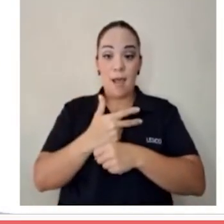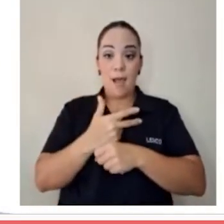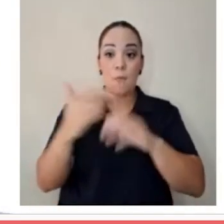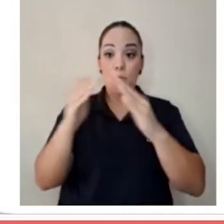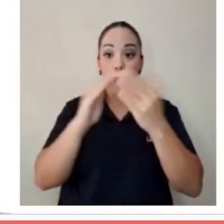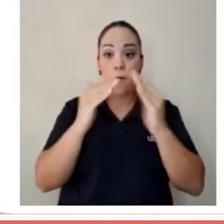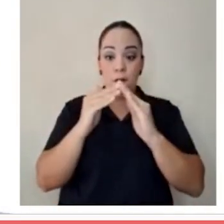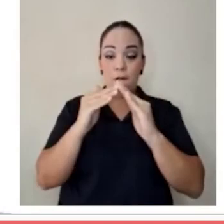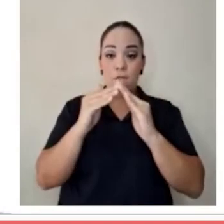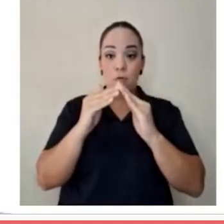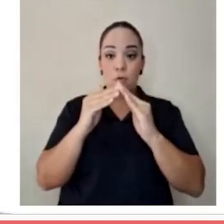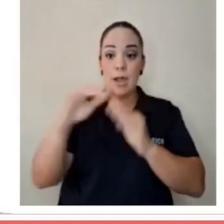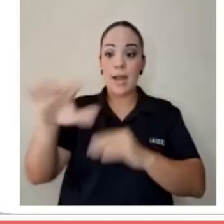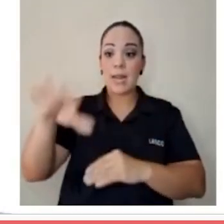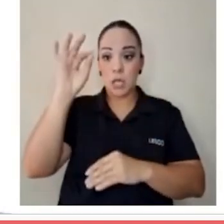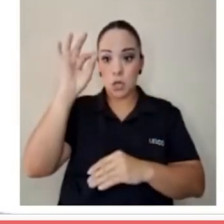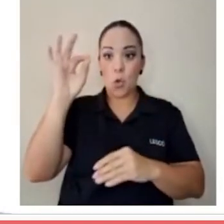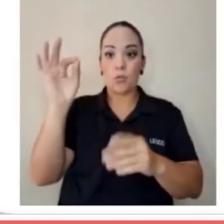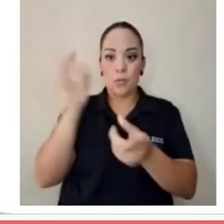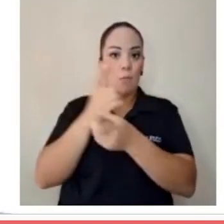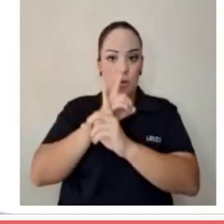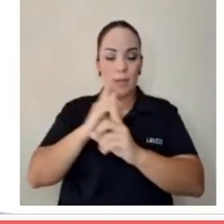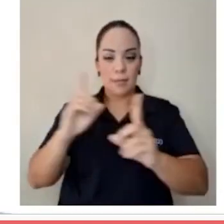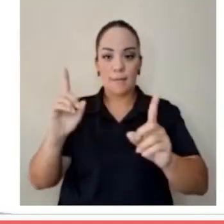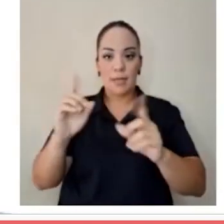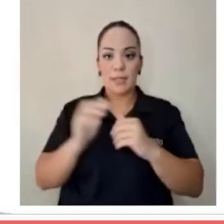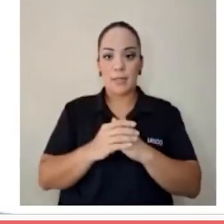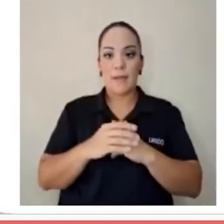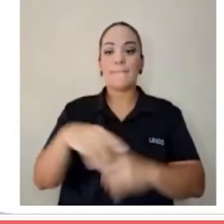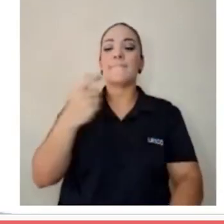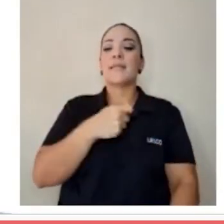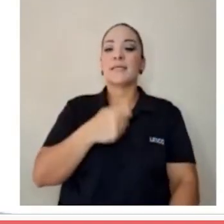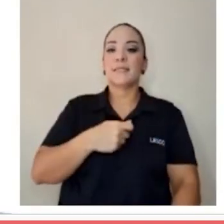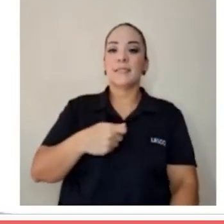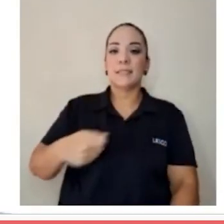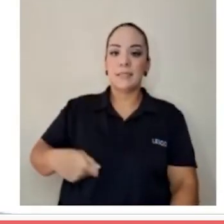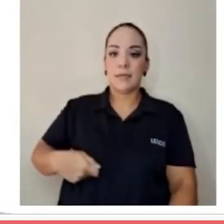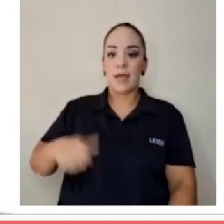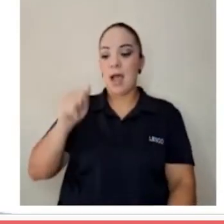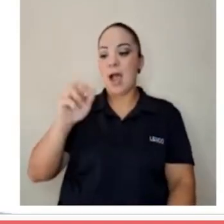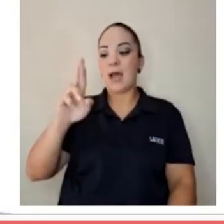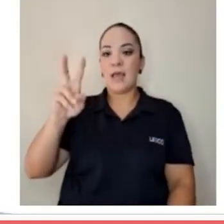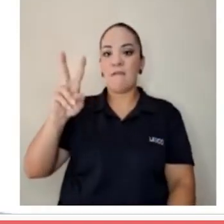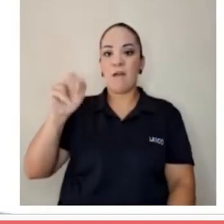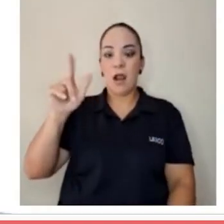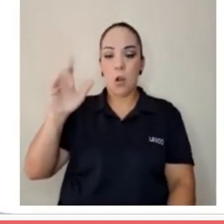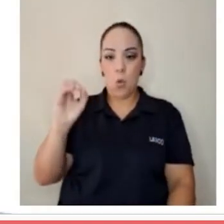democráticamente al presidente Arevalo,